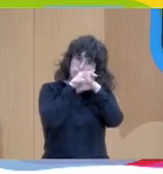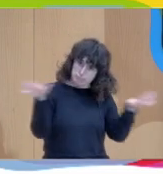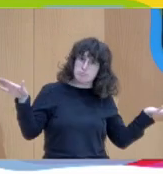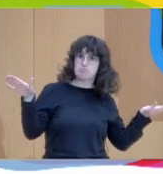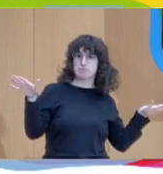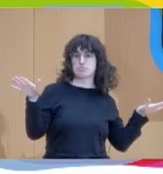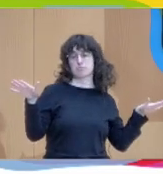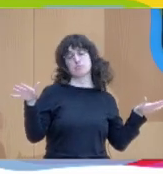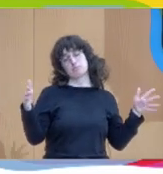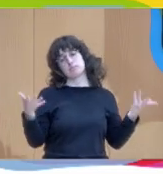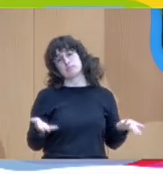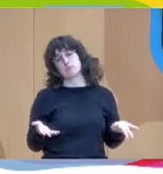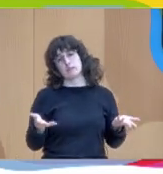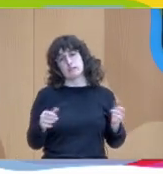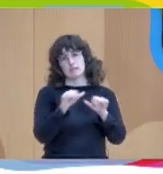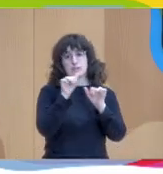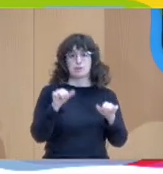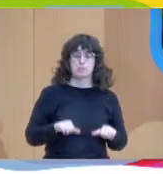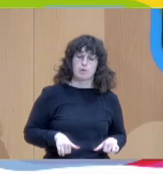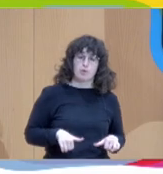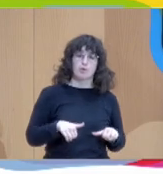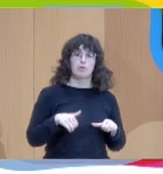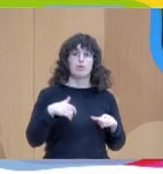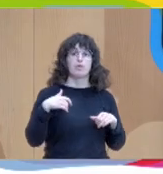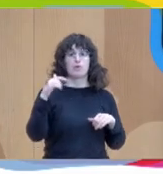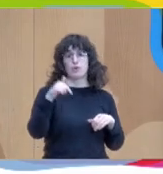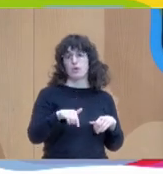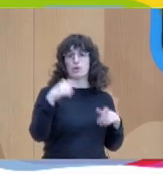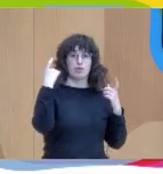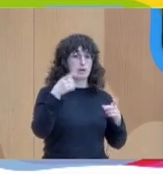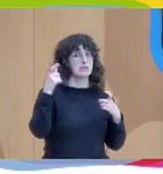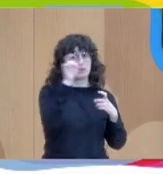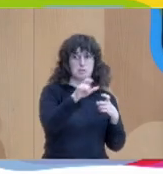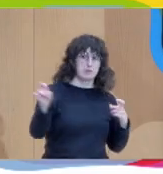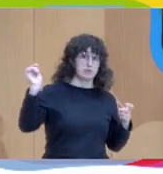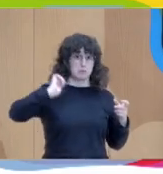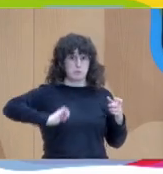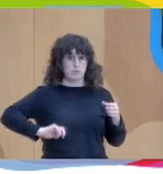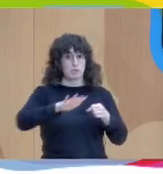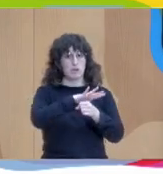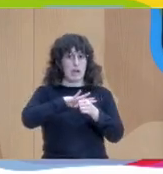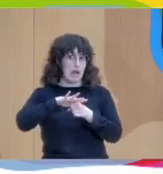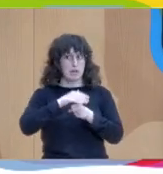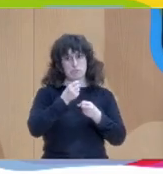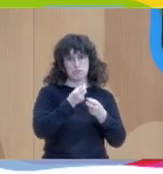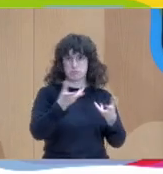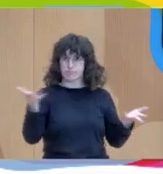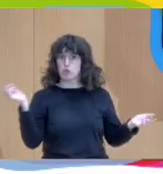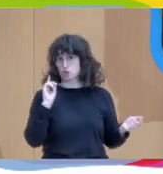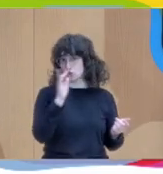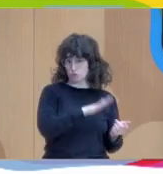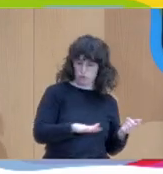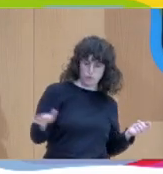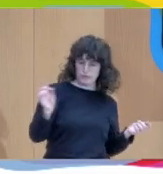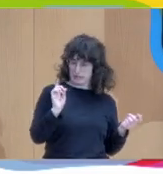lo máximo posible el modelo que llegue al mayor número de profesionales del mayor número de ámbitos posible no solo de infancia sino de cualquier